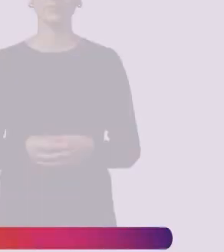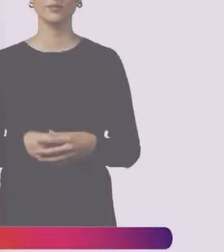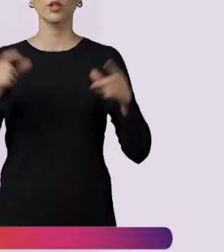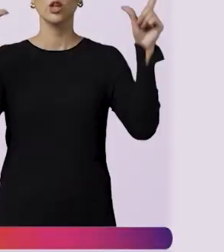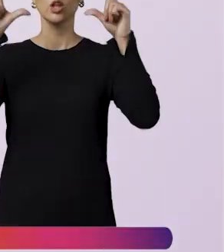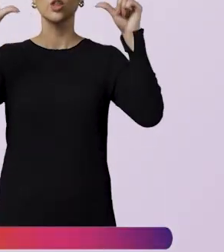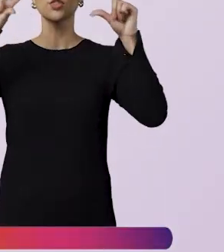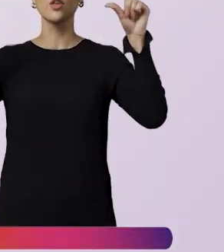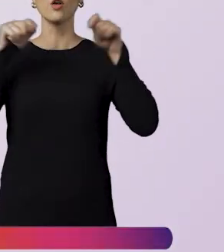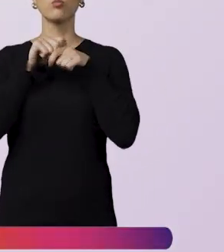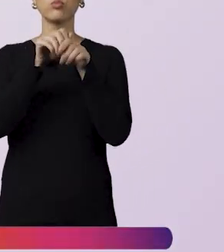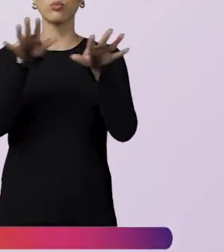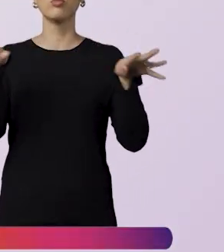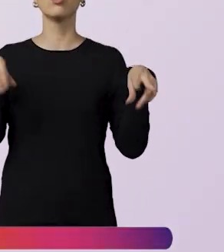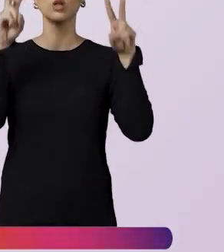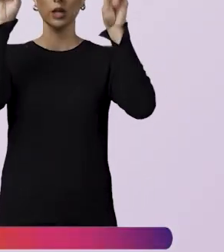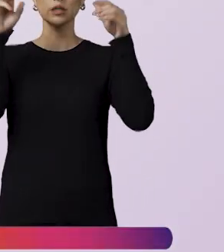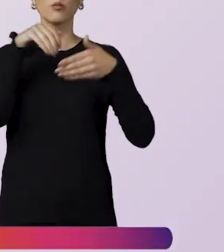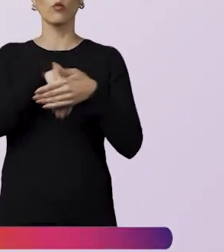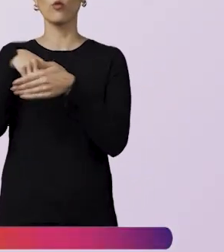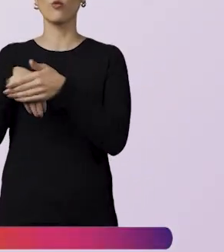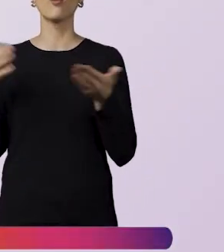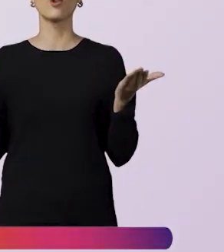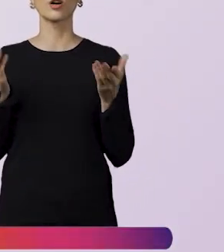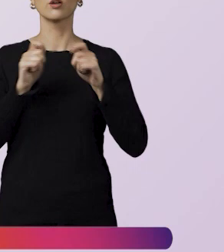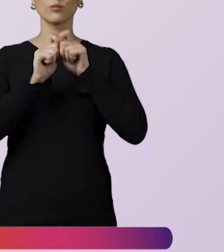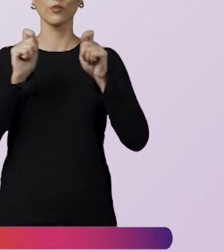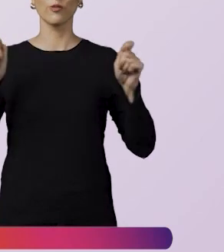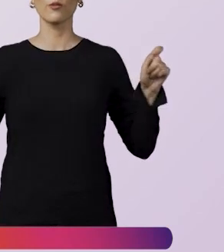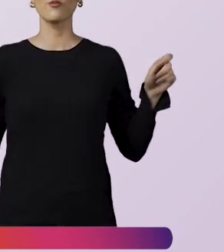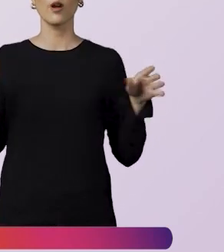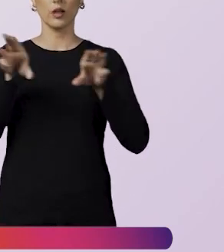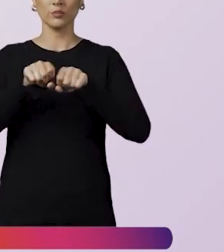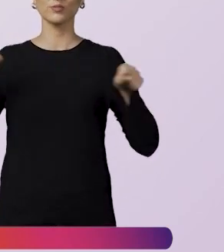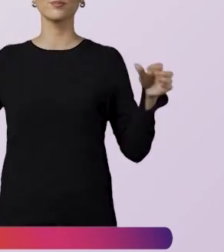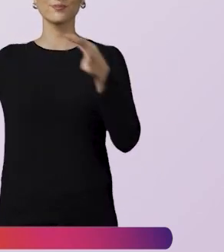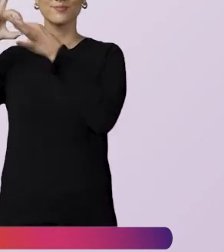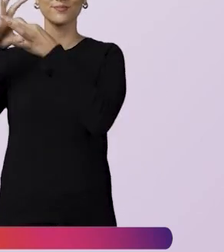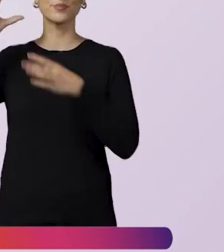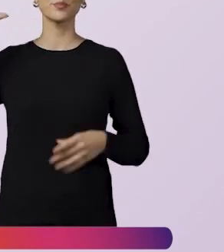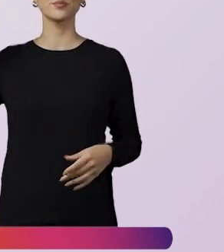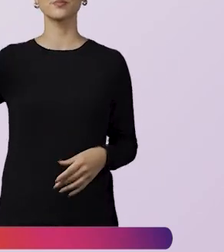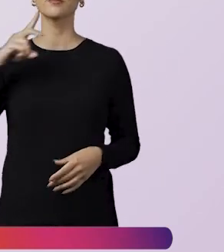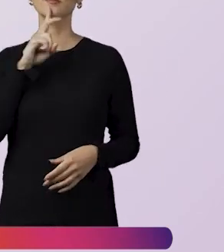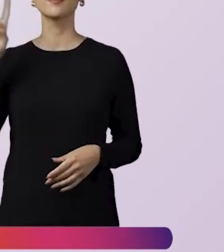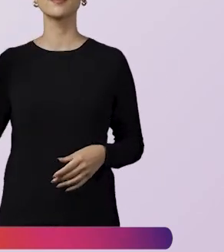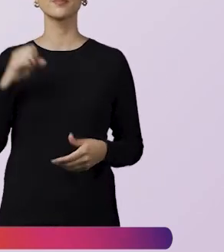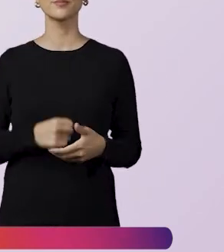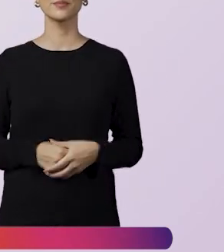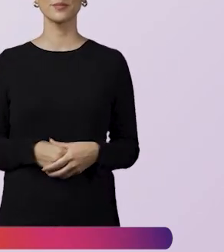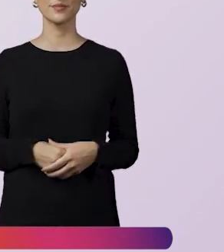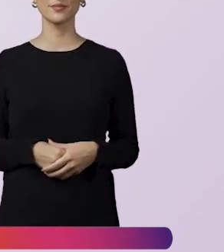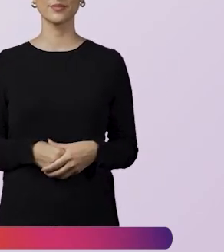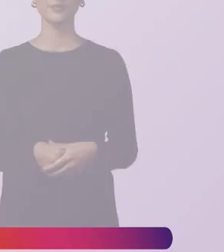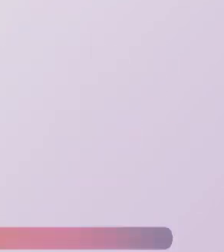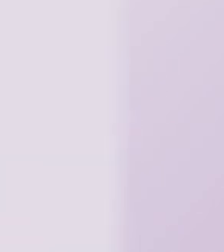Los canales de televisión Transmitieron la franja televisiva Según lo acordado por el Consejo Nacional de Televisión